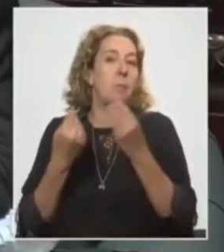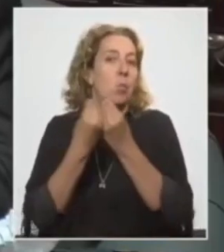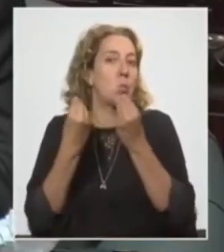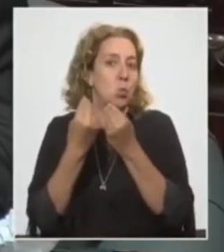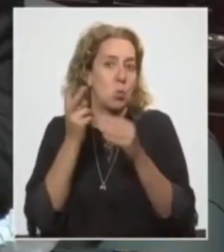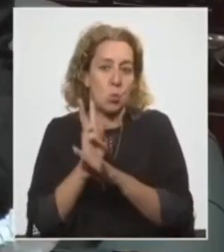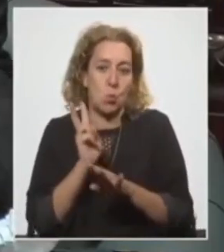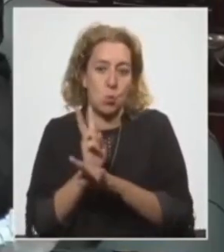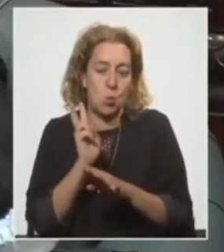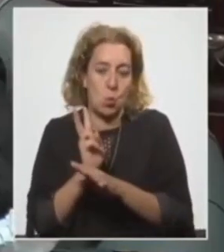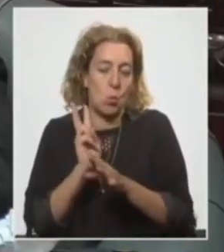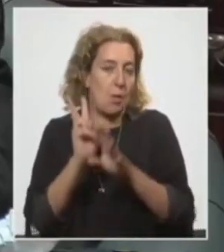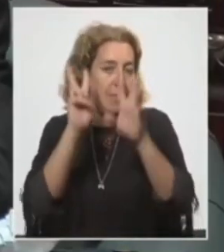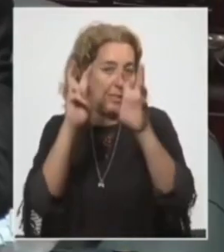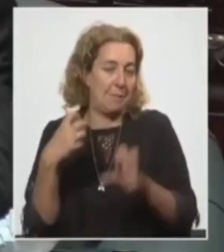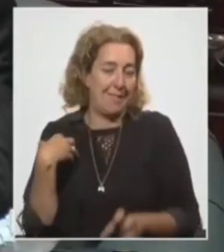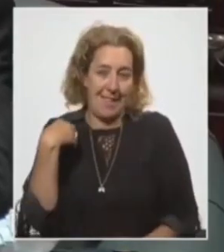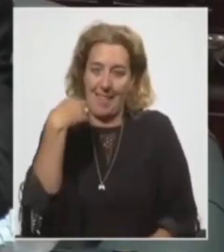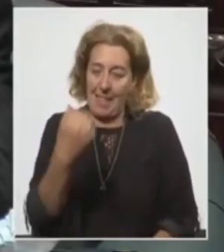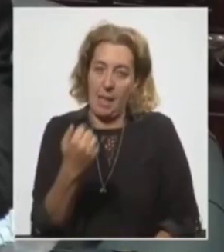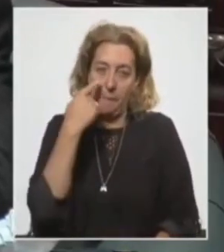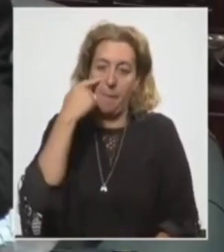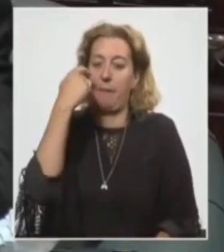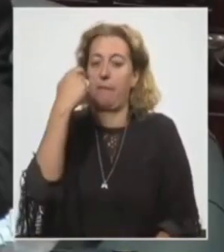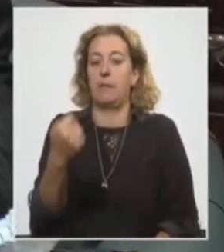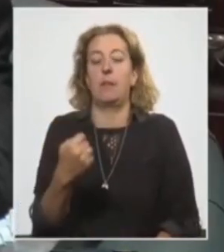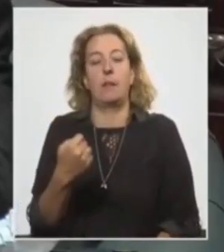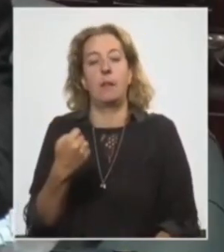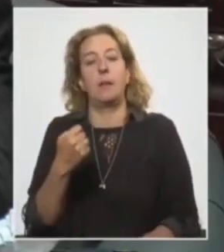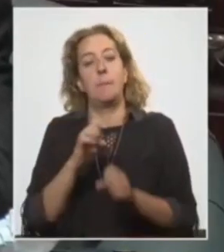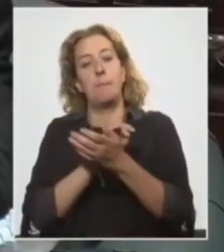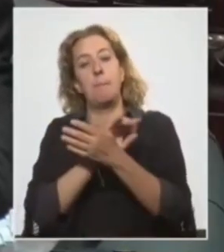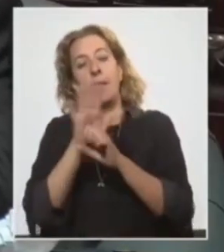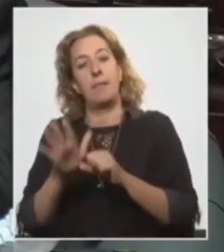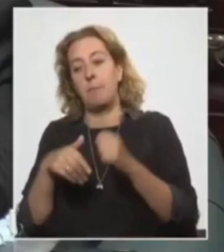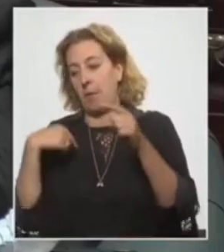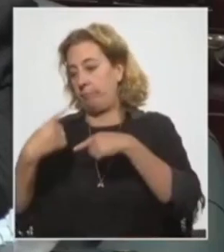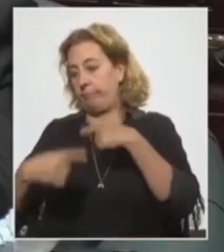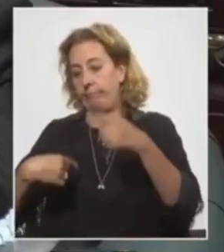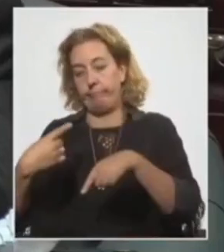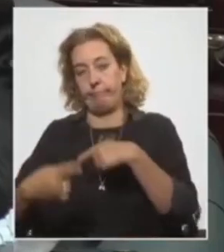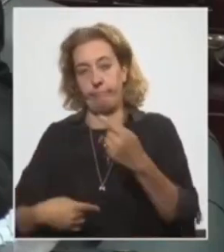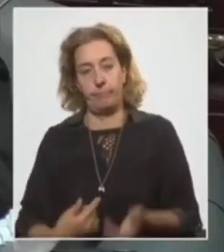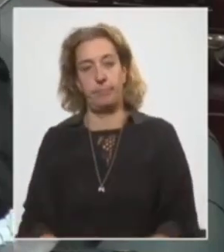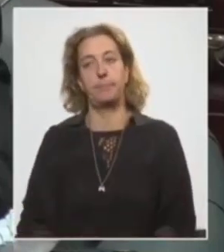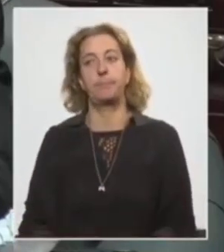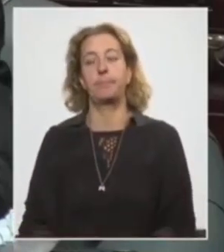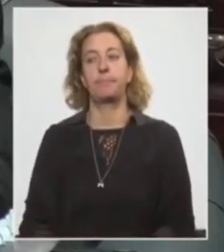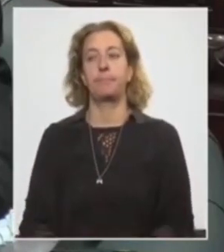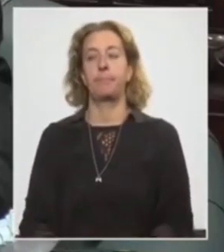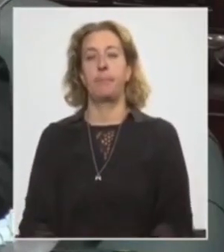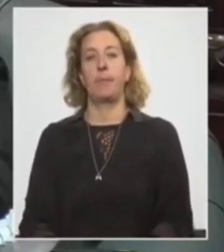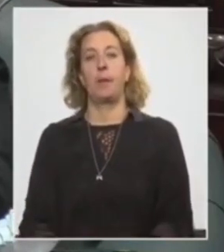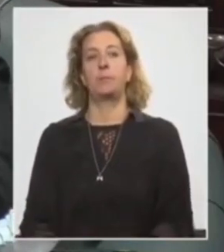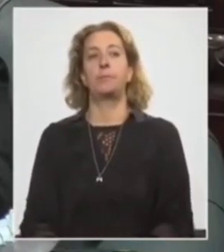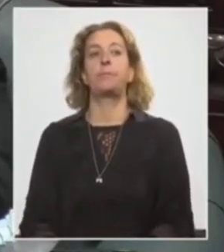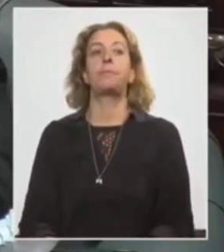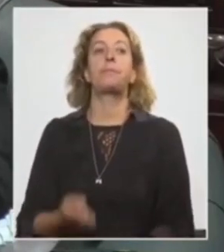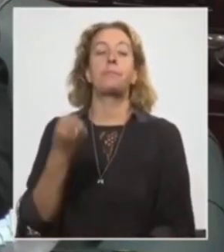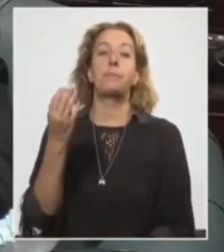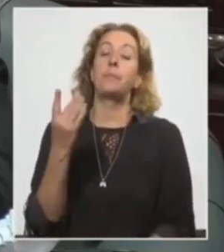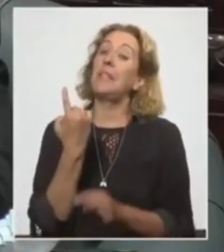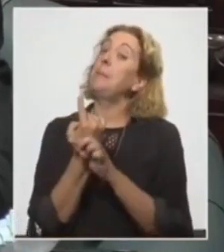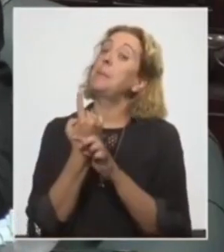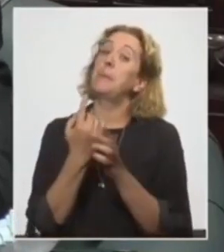cuidados en materia sanitaria para evitar que la pandemia siga recrudeciendo. Por lo tanto, primera